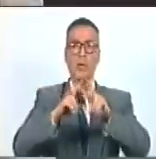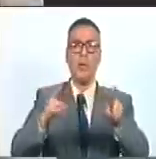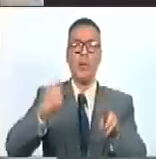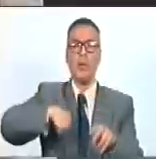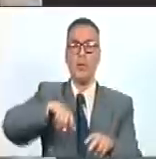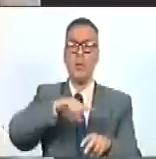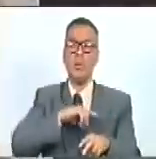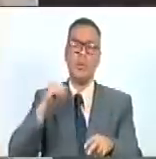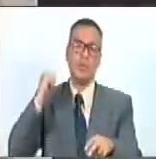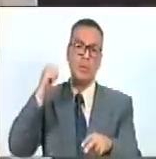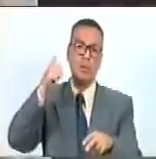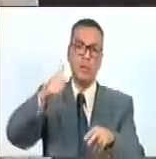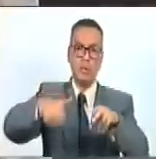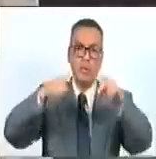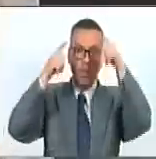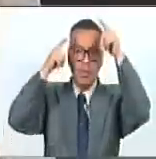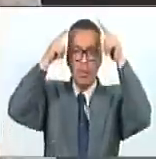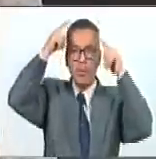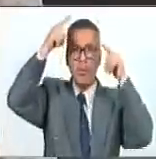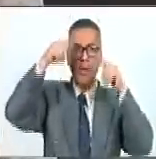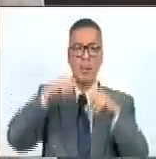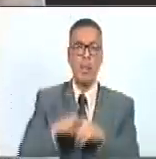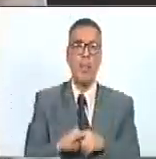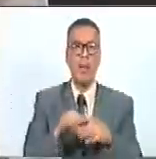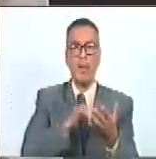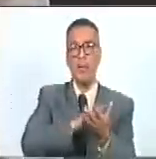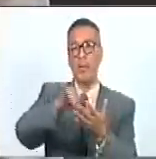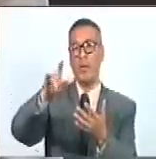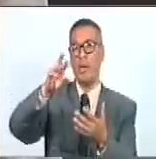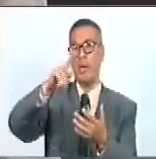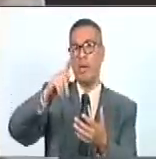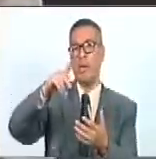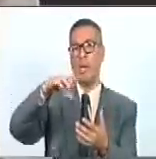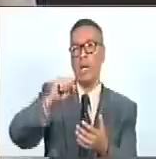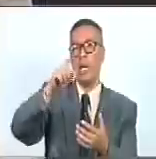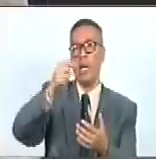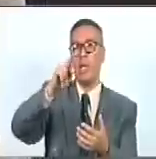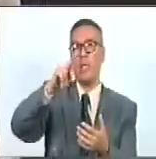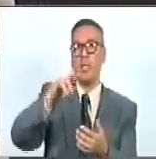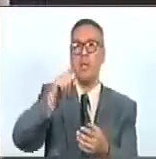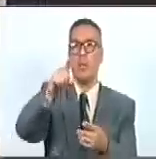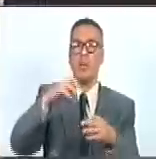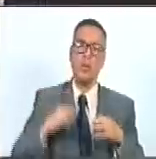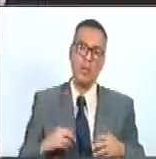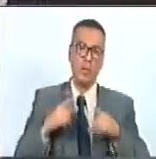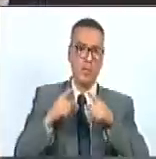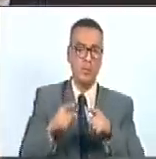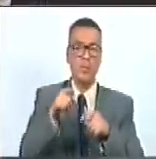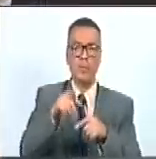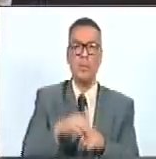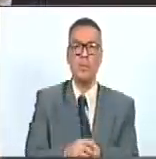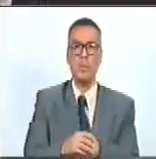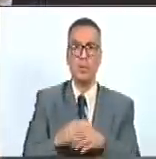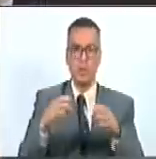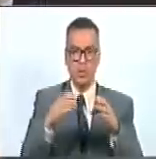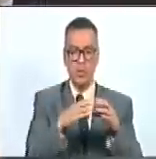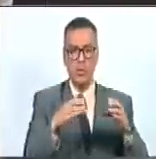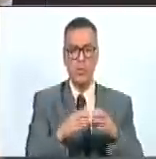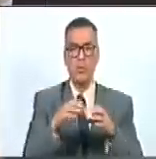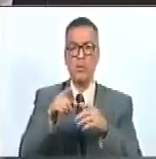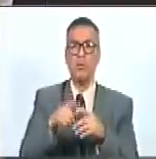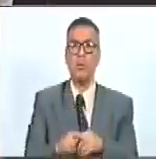nuestro comandante eterno Hugo Rafael Chávez Frías, viajó a Qatar. Y allí tuvo la oportunidad de reunirse